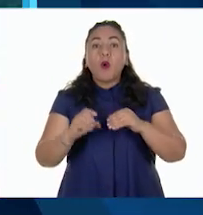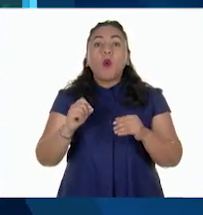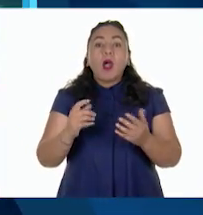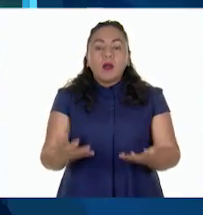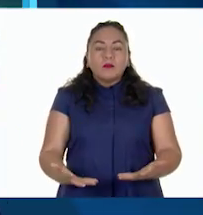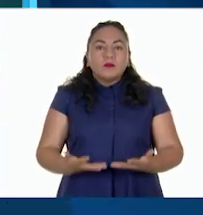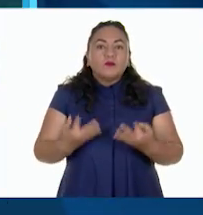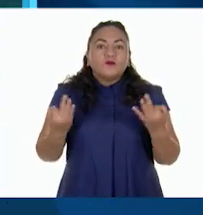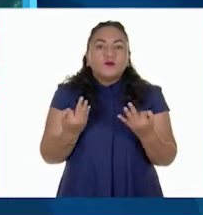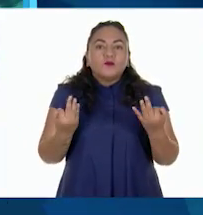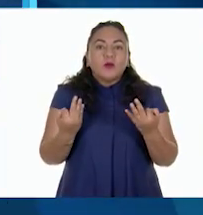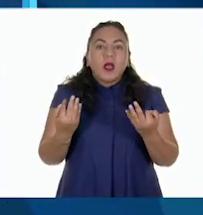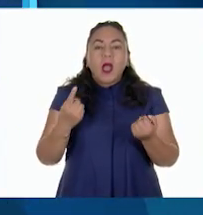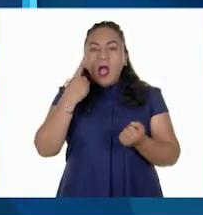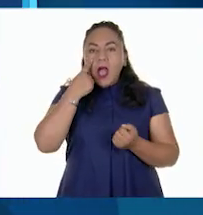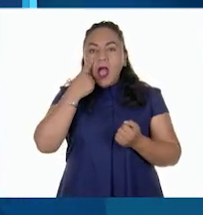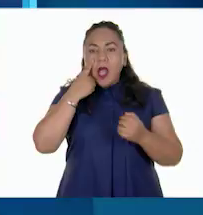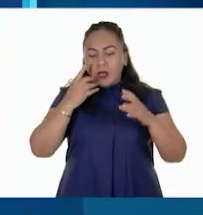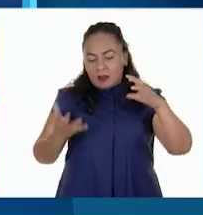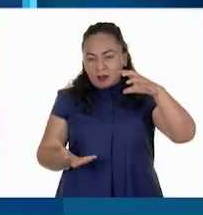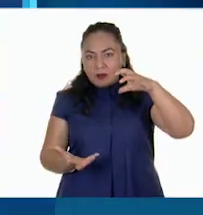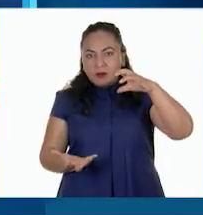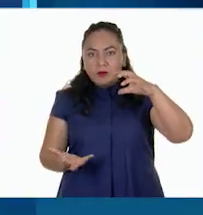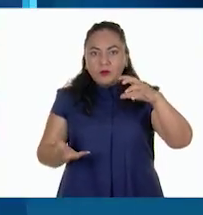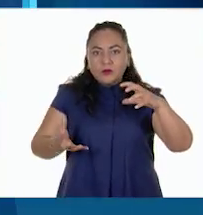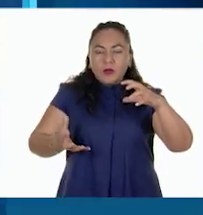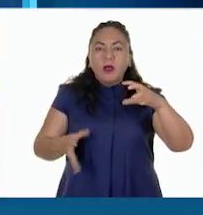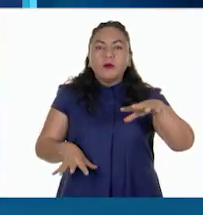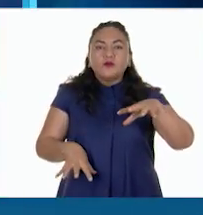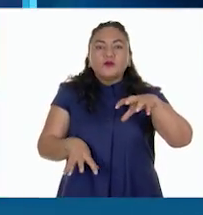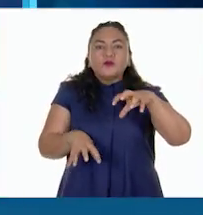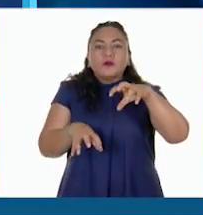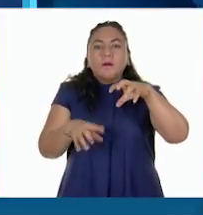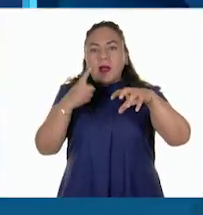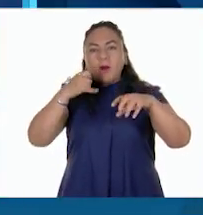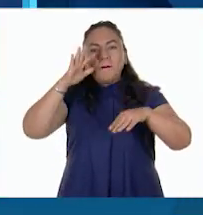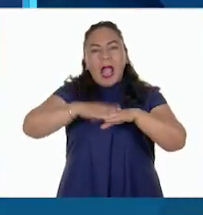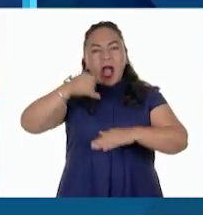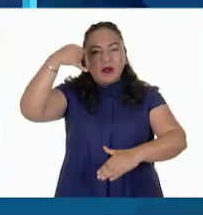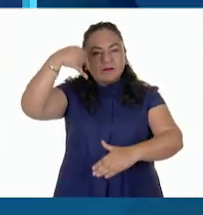frías provocada por el talud continental, que actúa como ascensor para aguas profundas.